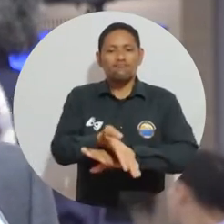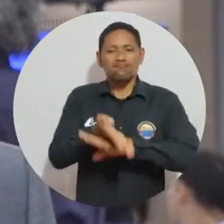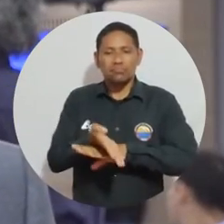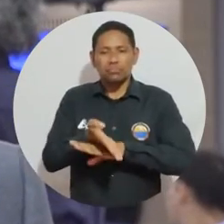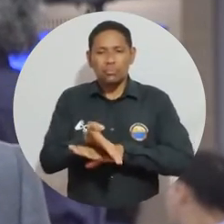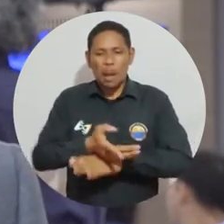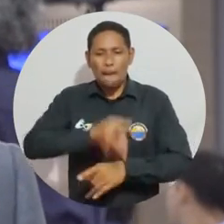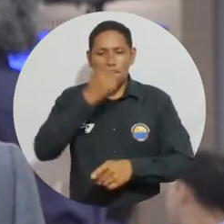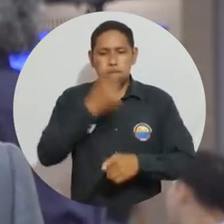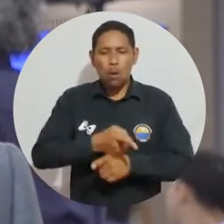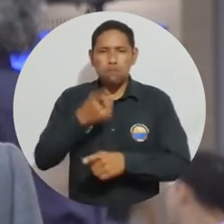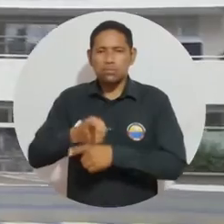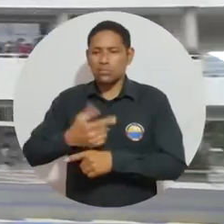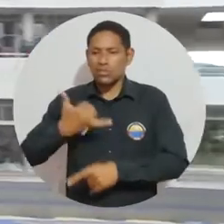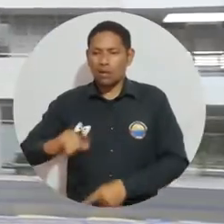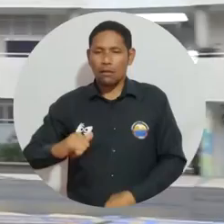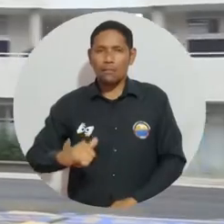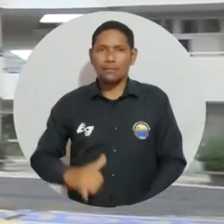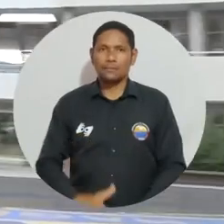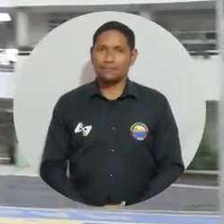de ejecución inmediata.